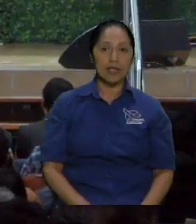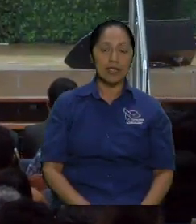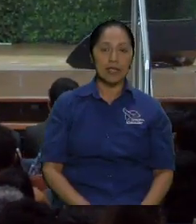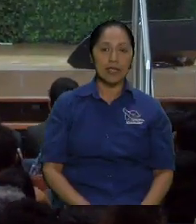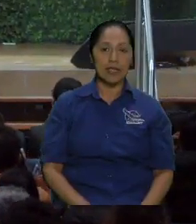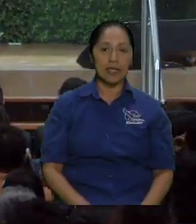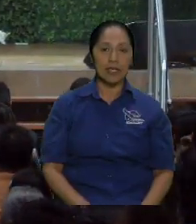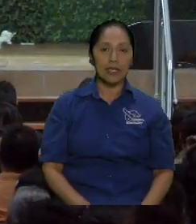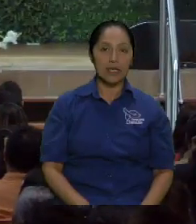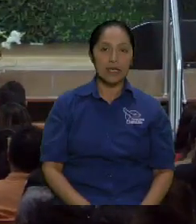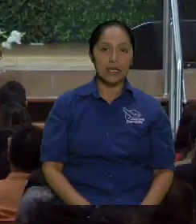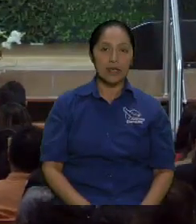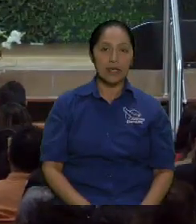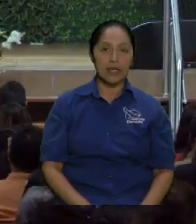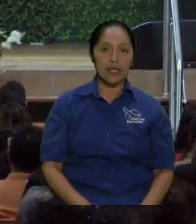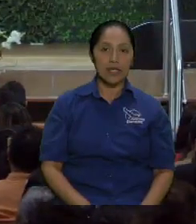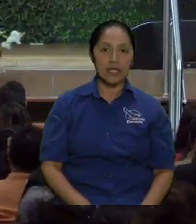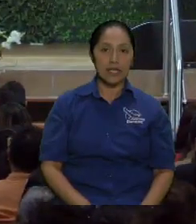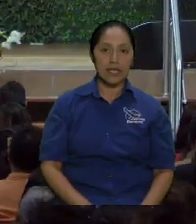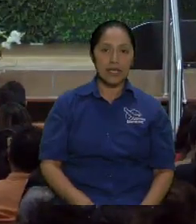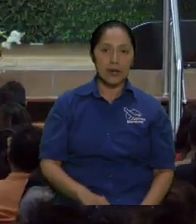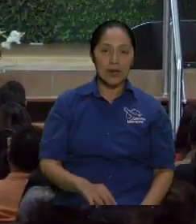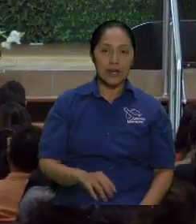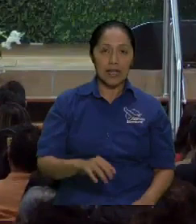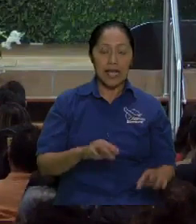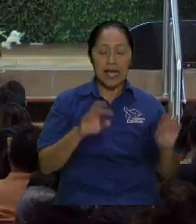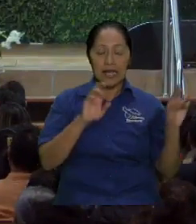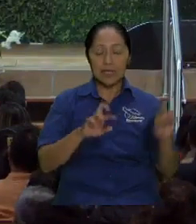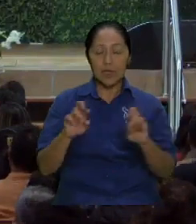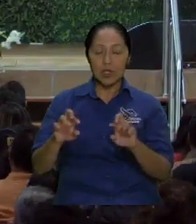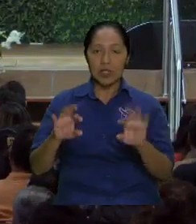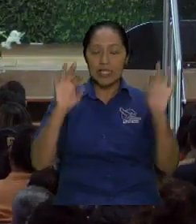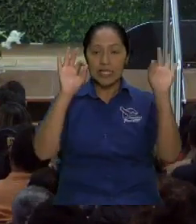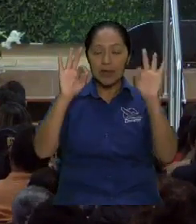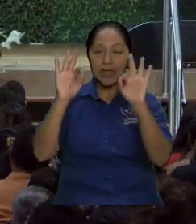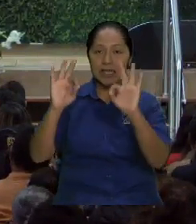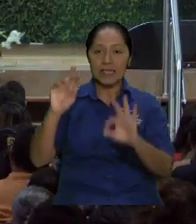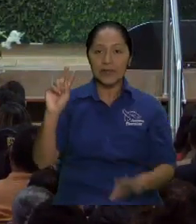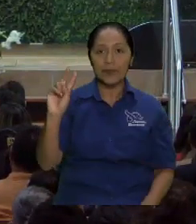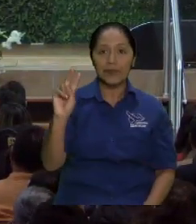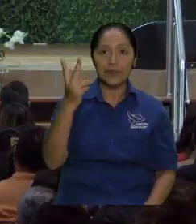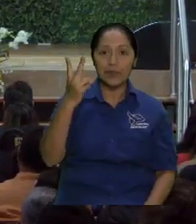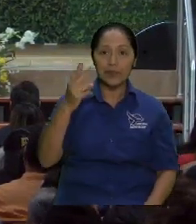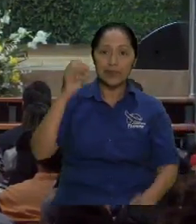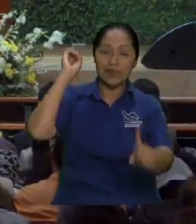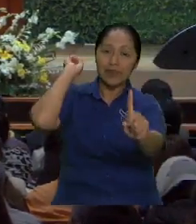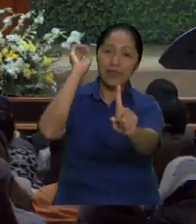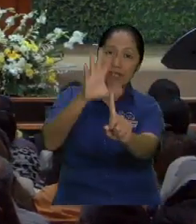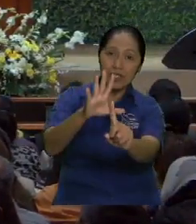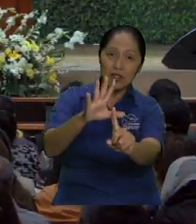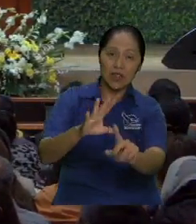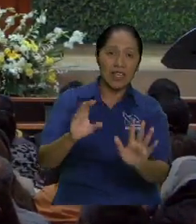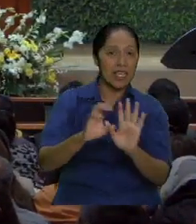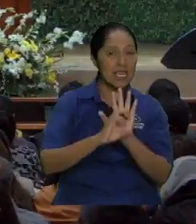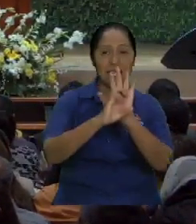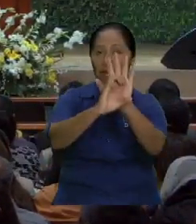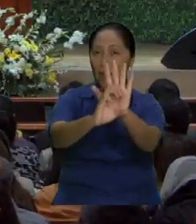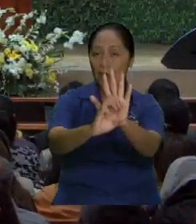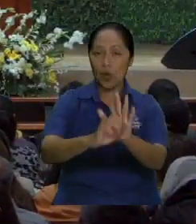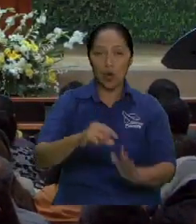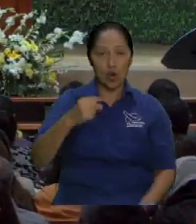doble ¿por qué razón? porque mire pues mire si a mí me toca predicar hoy